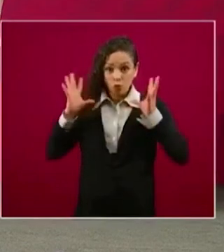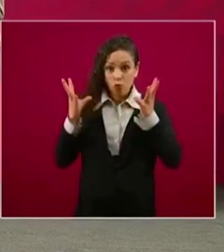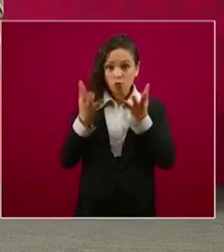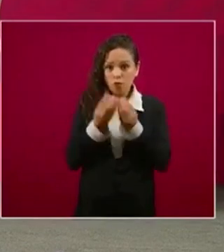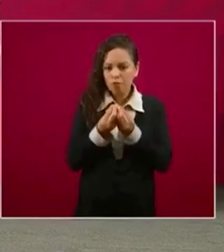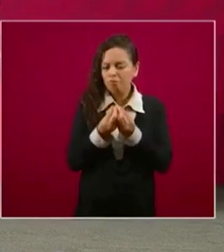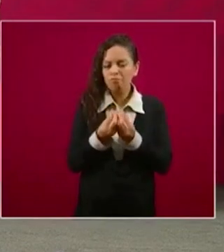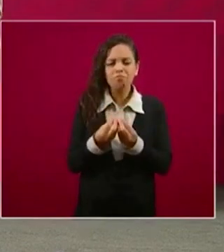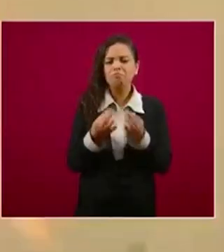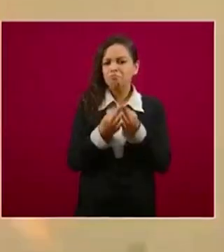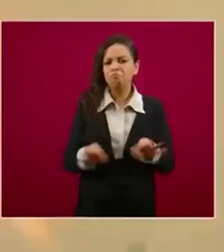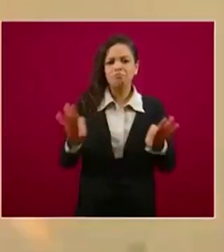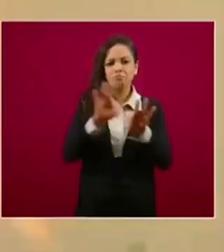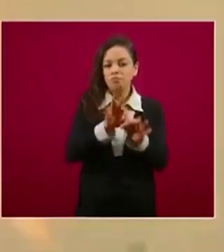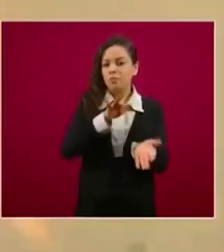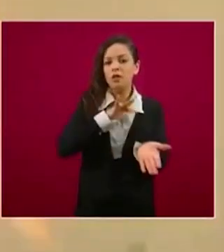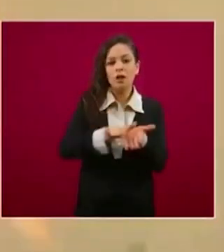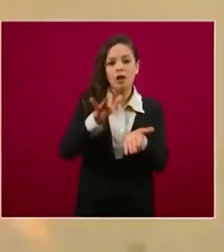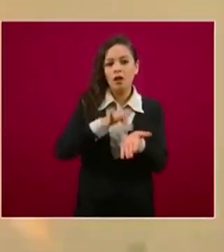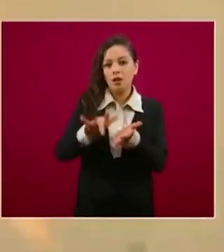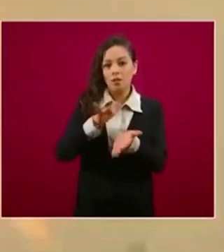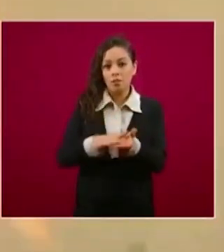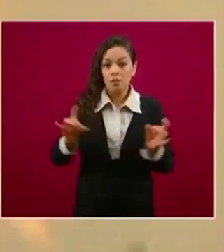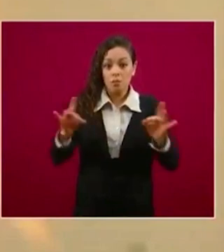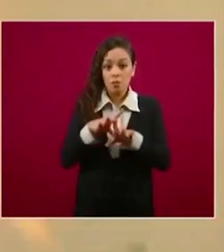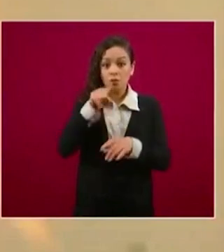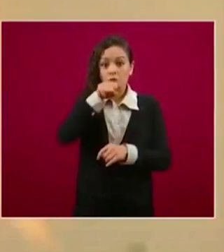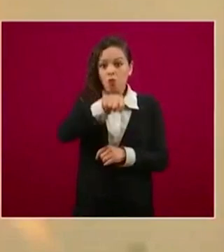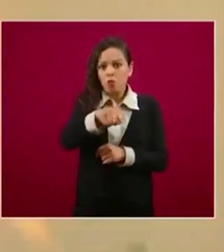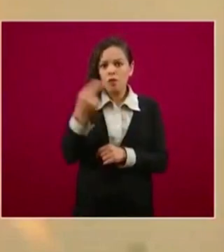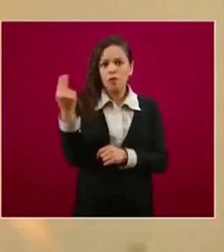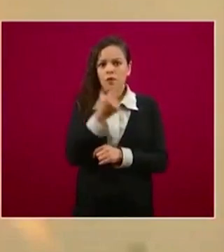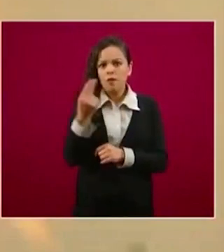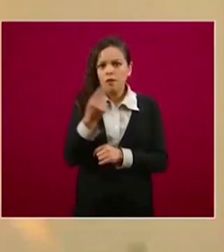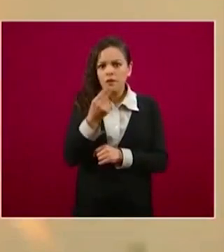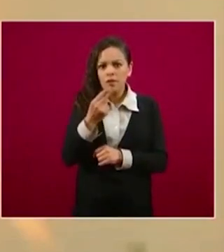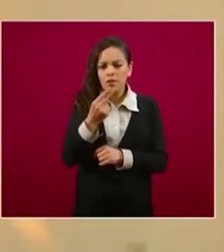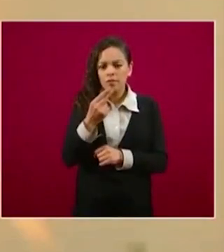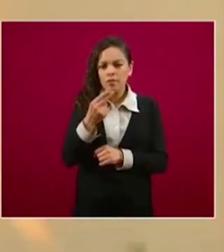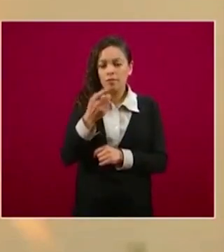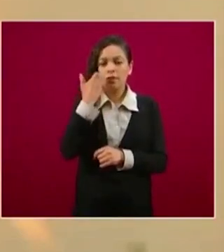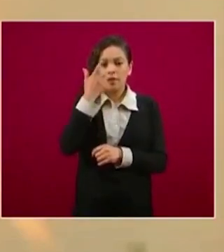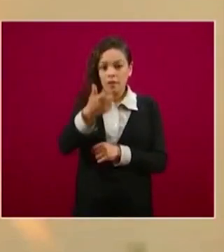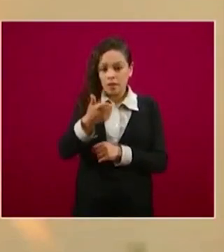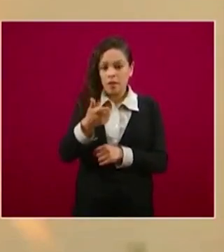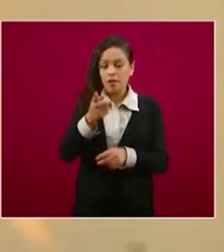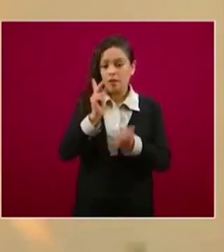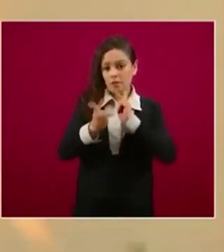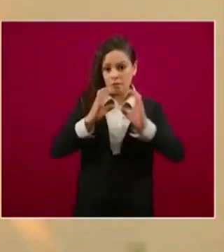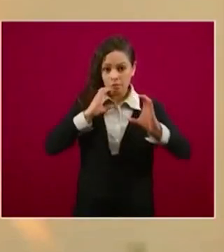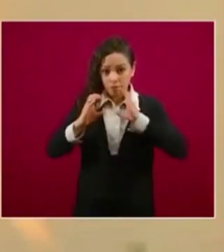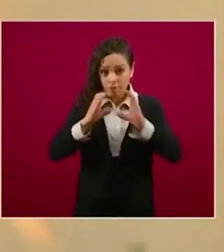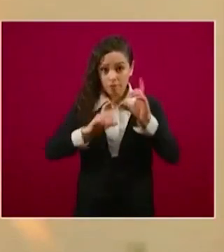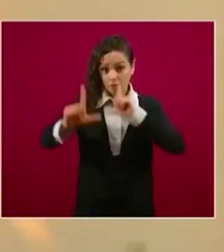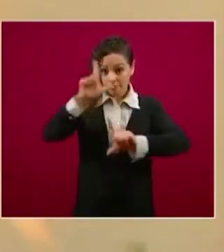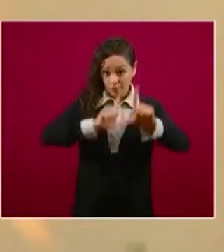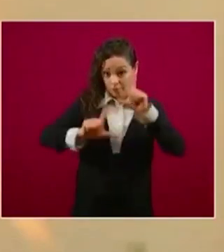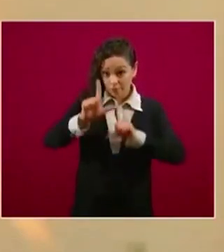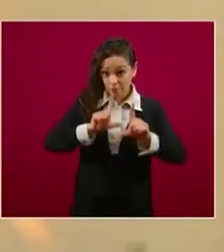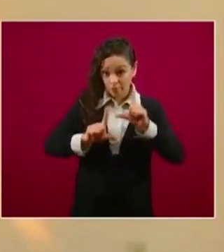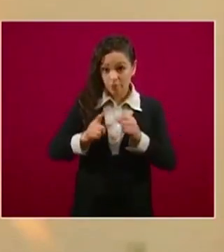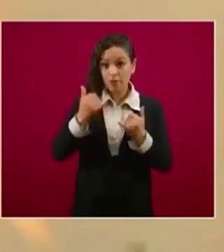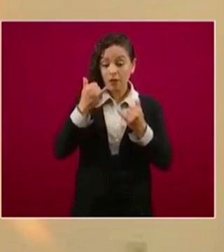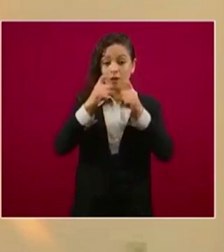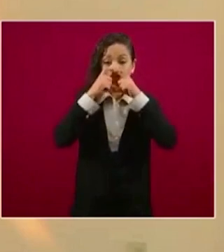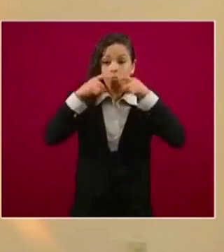apoyar al que tiene una necesidad. Si tú tienes una necesidad de que se te hable de una manera que tú puedas entender y el cubrebocas es